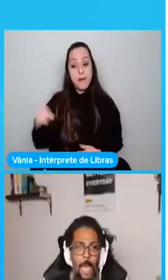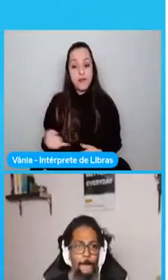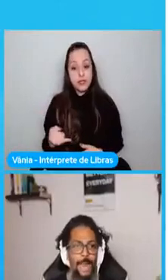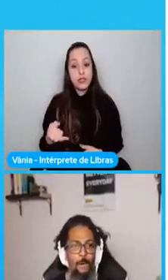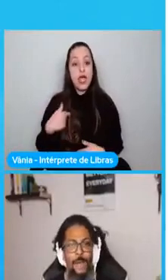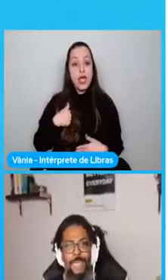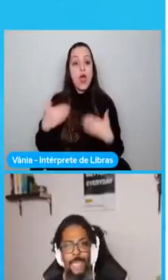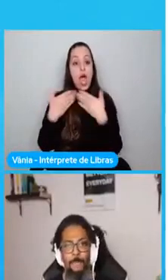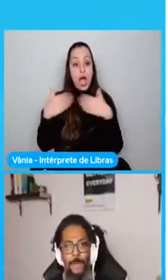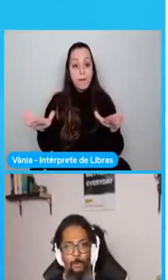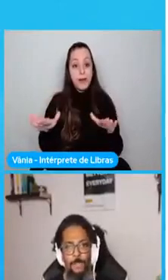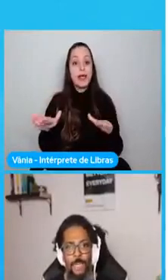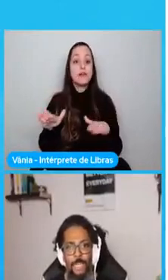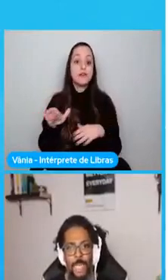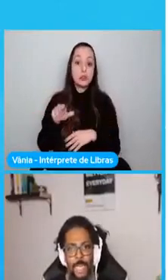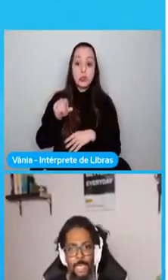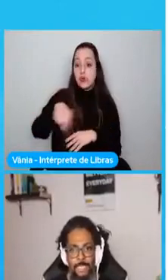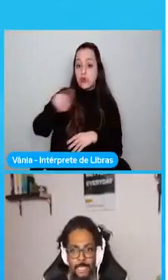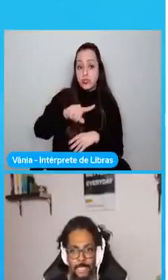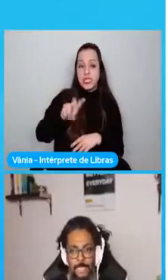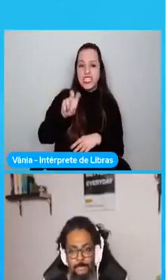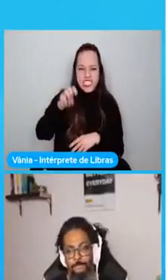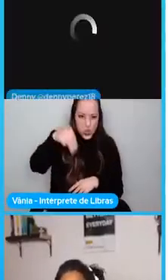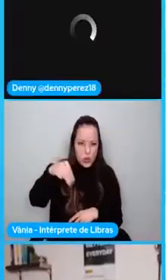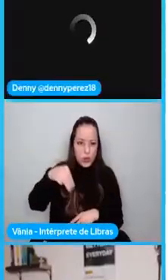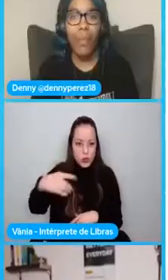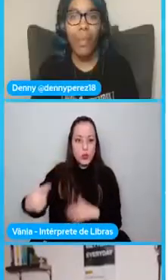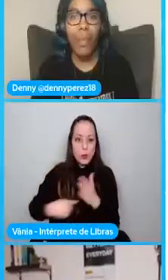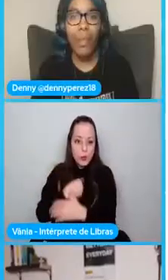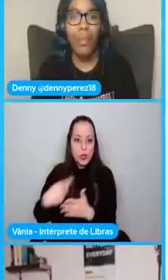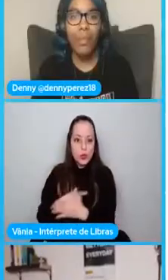quedan para cualquier pregunta que exista.